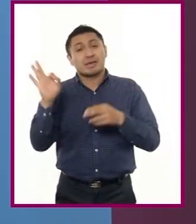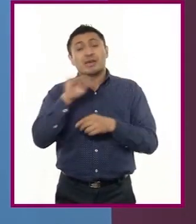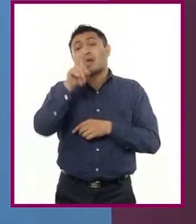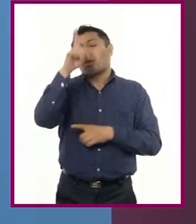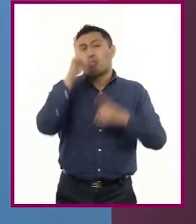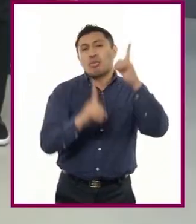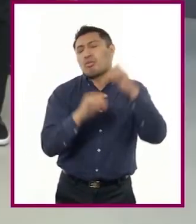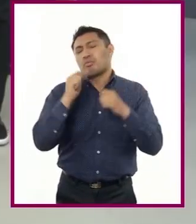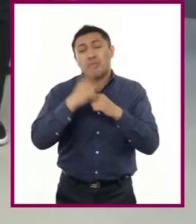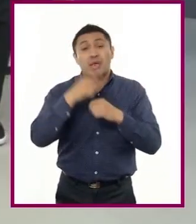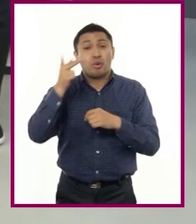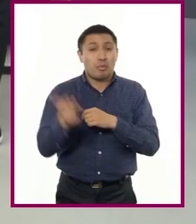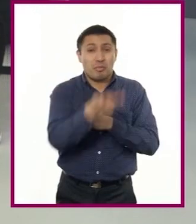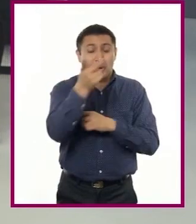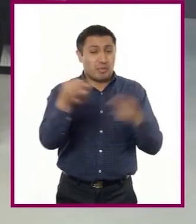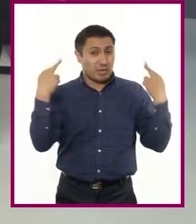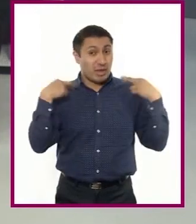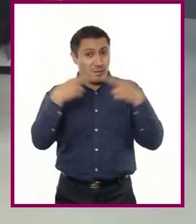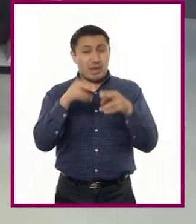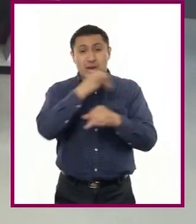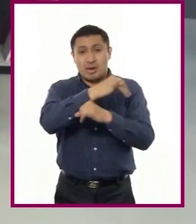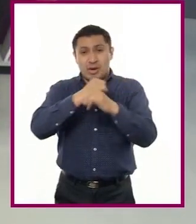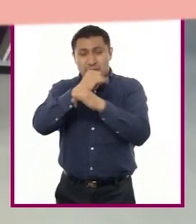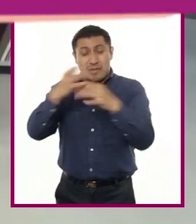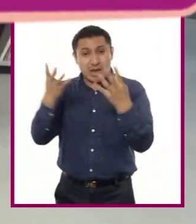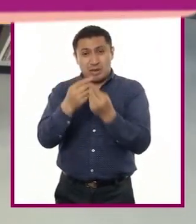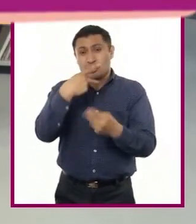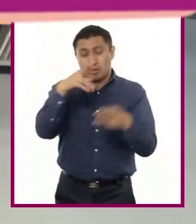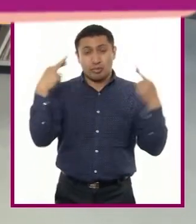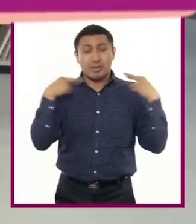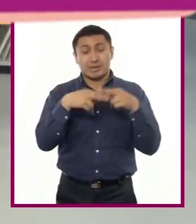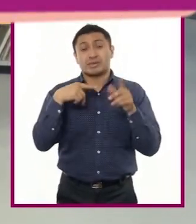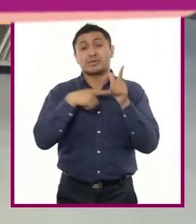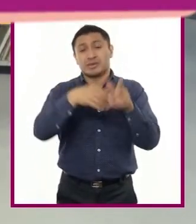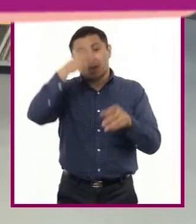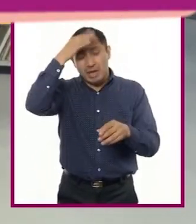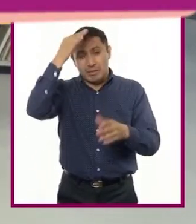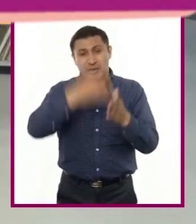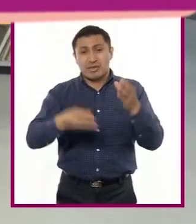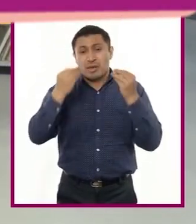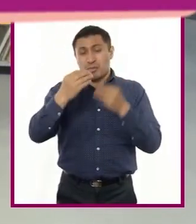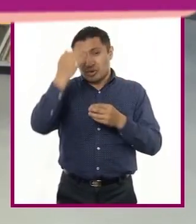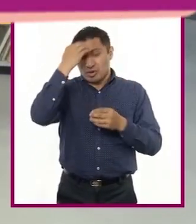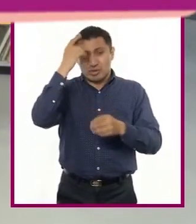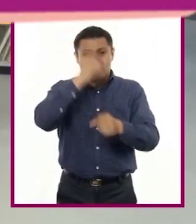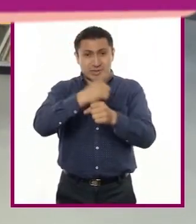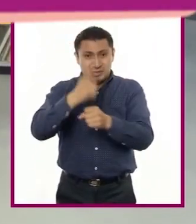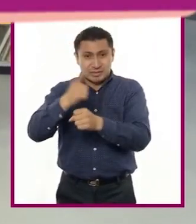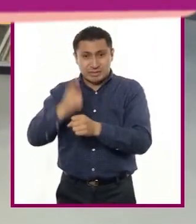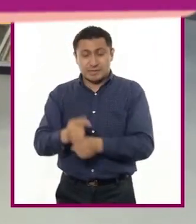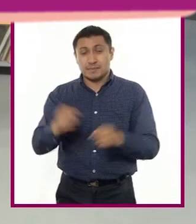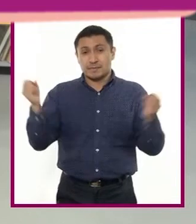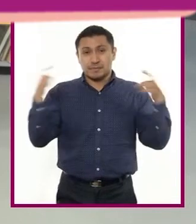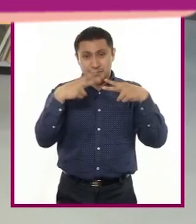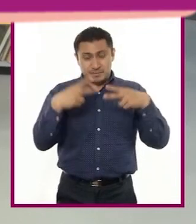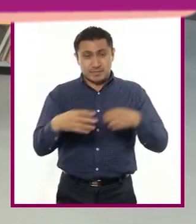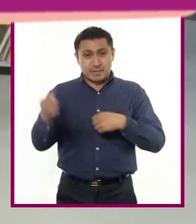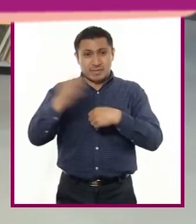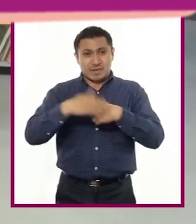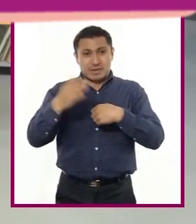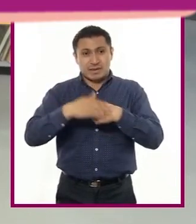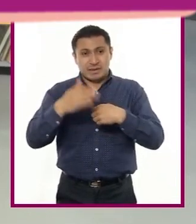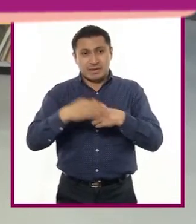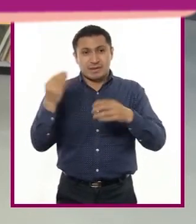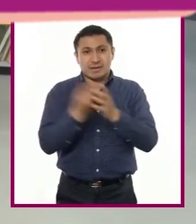hayan surgido. ¡Sigan aprendiendo! Ya que aún queda mucho por explorar y descubrir. Nos vemos en una próxima